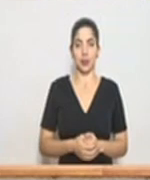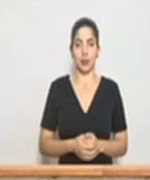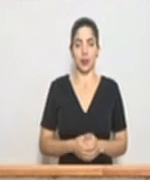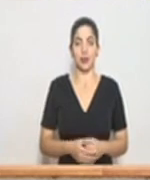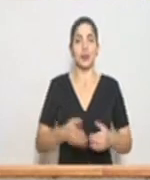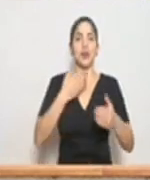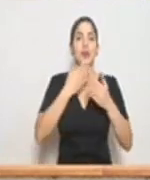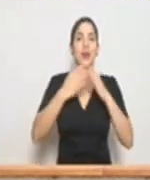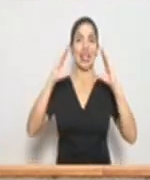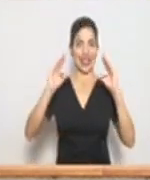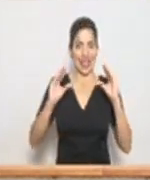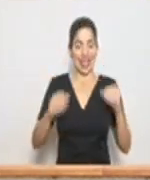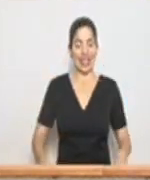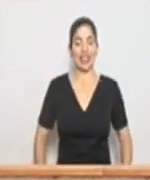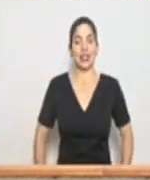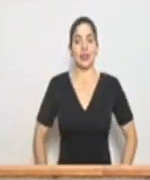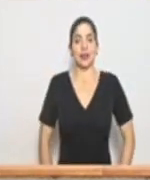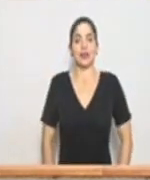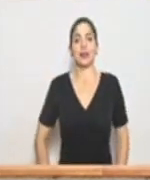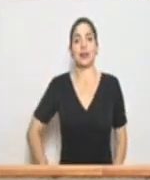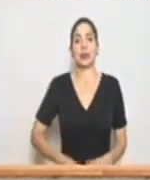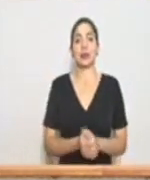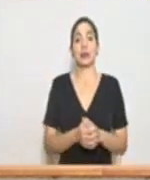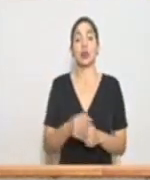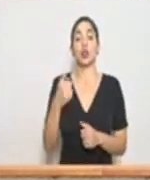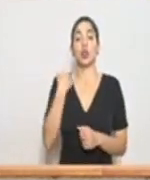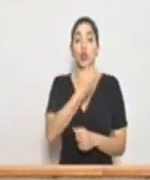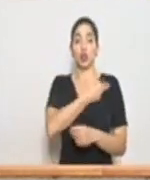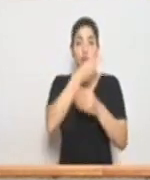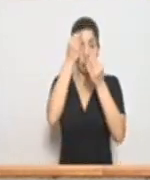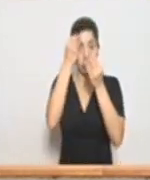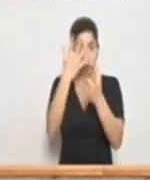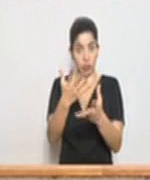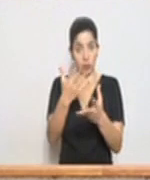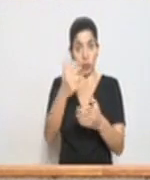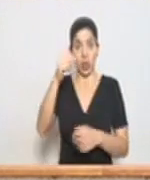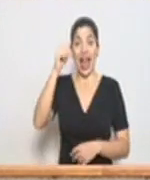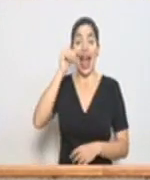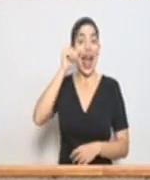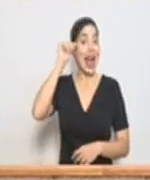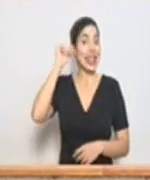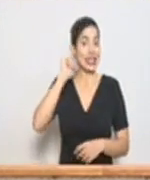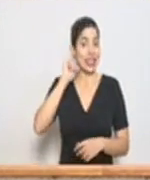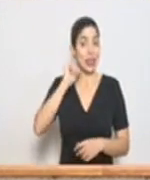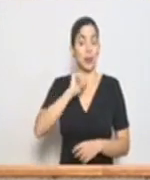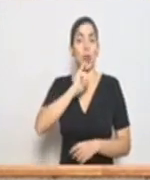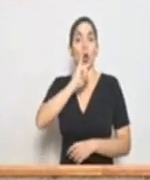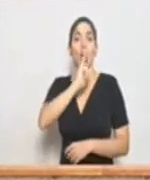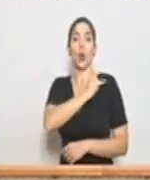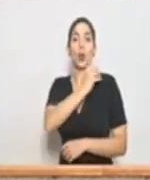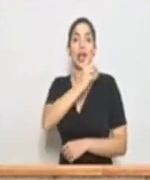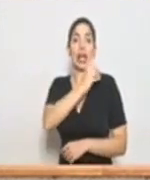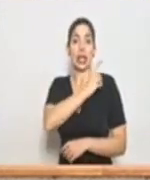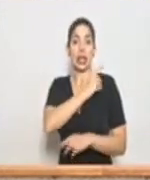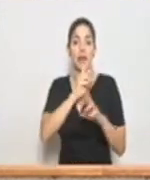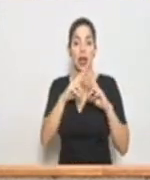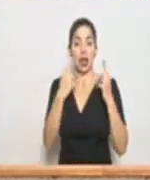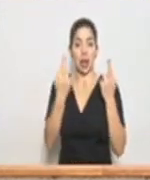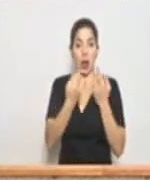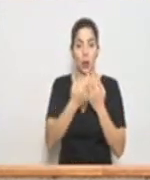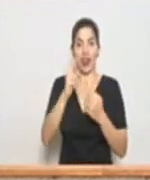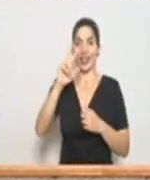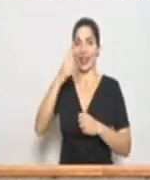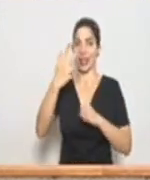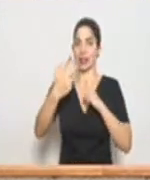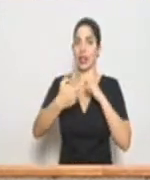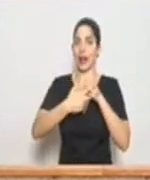Muy buenas tardes. Les podemos informar que el día de ayer la Junta Directiva sesionó por tercera